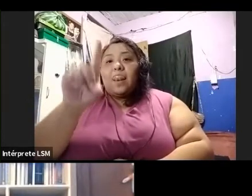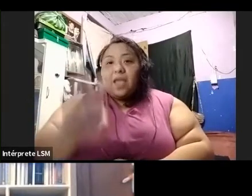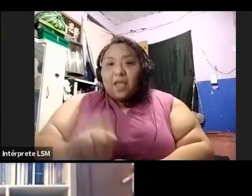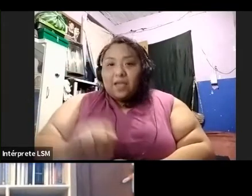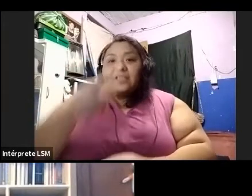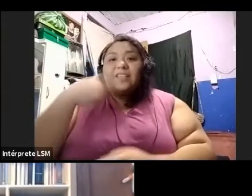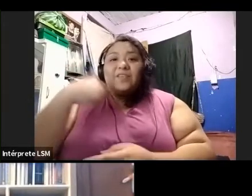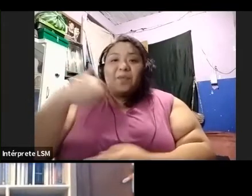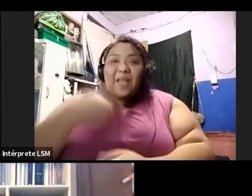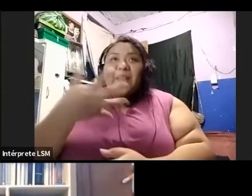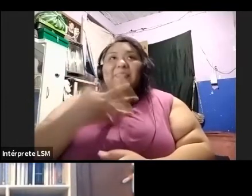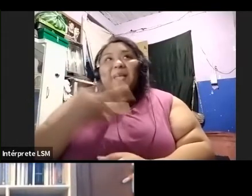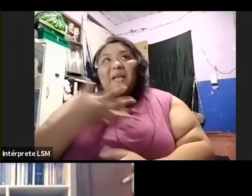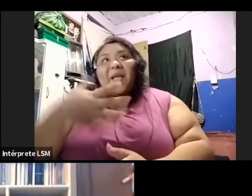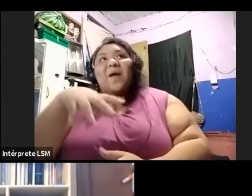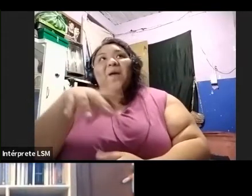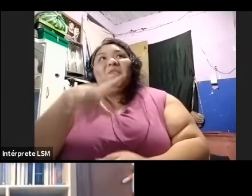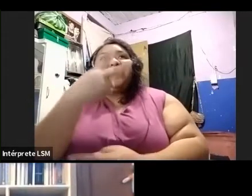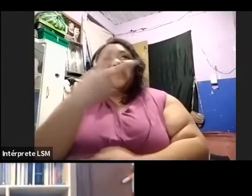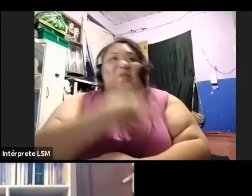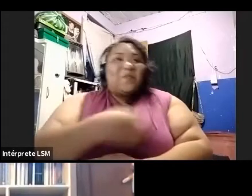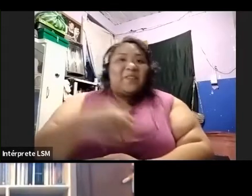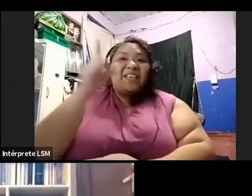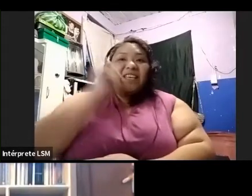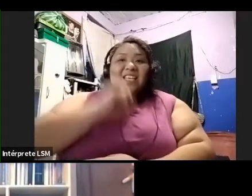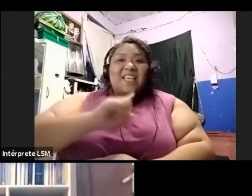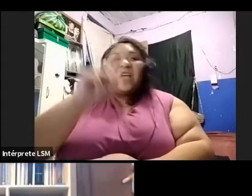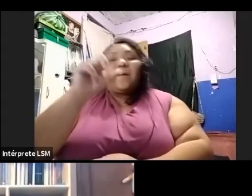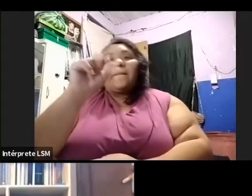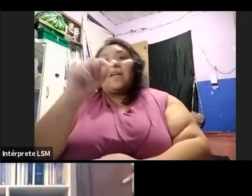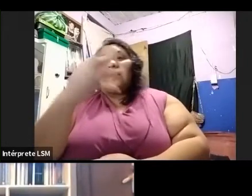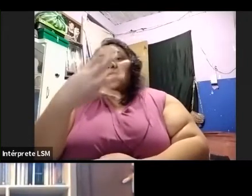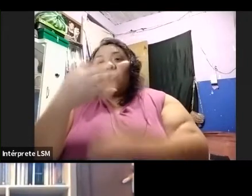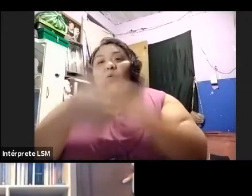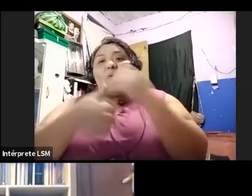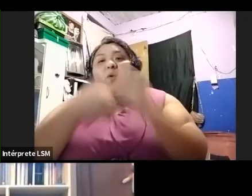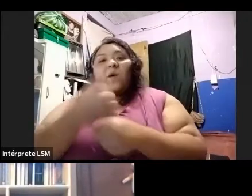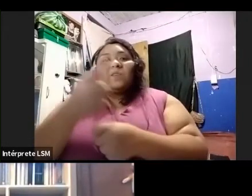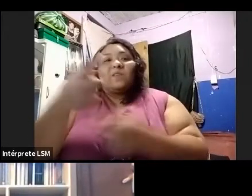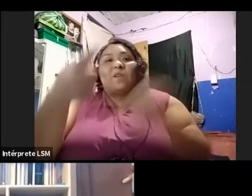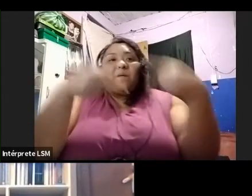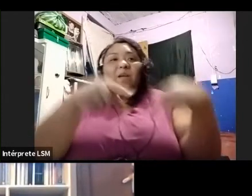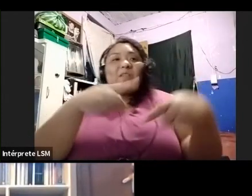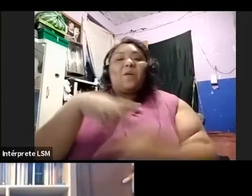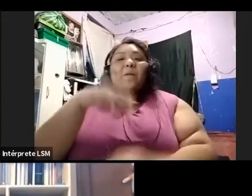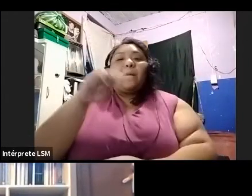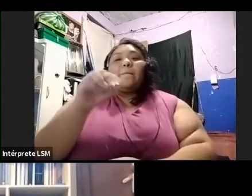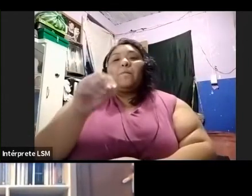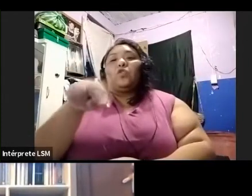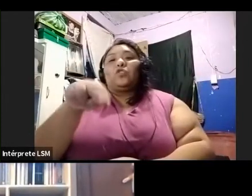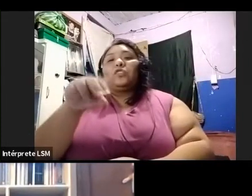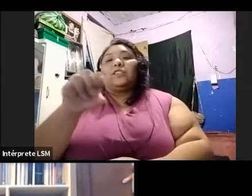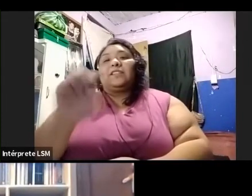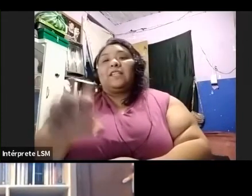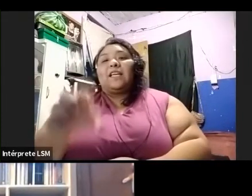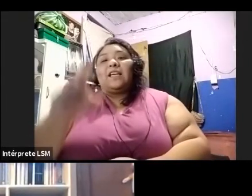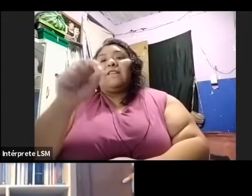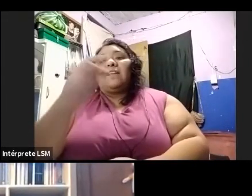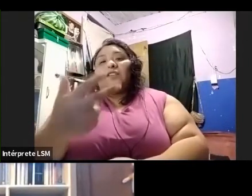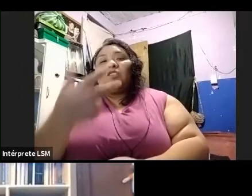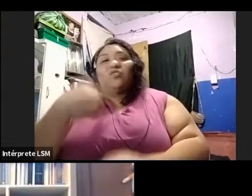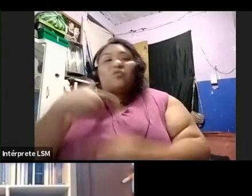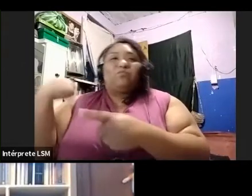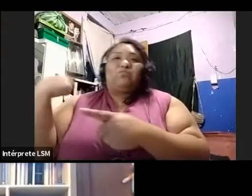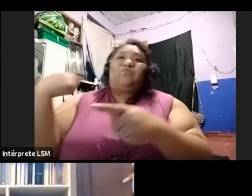tengo dos hijas, Melisa de 24 y Monse de 28. Tengo de trayectoria, podemos